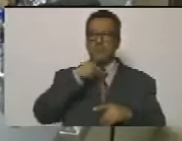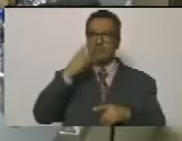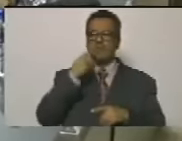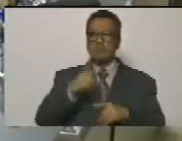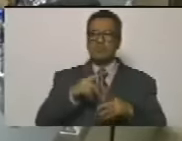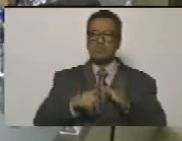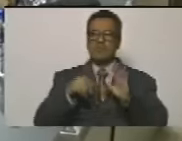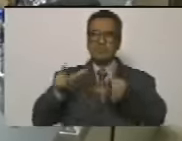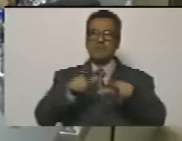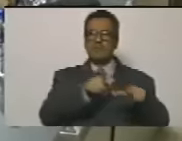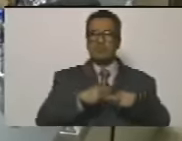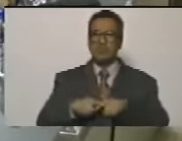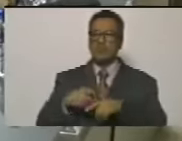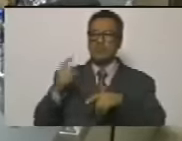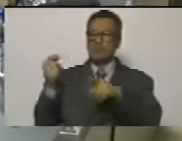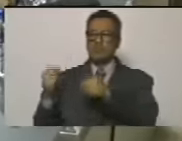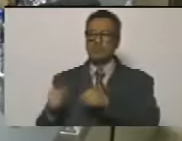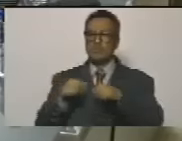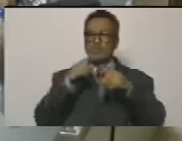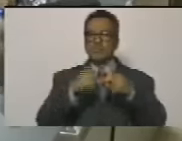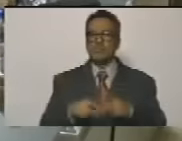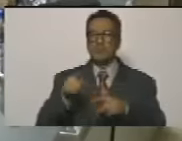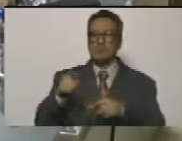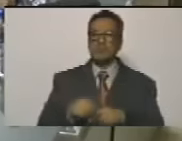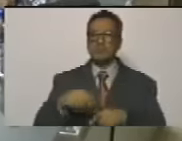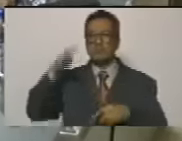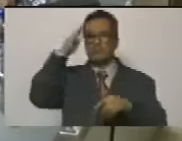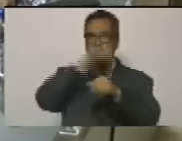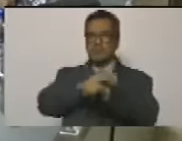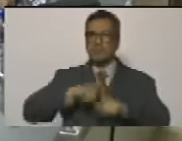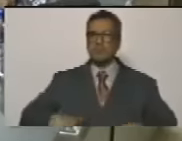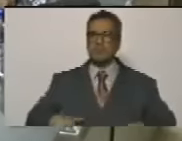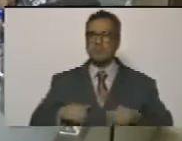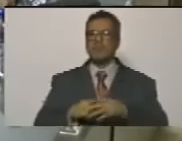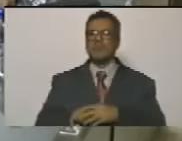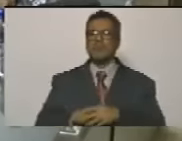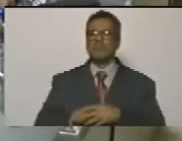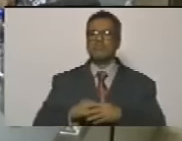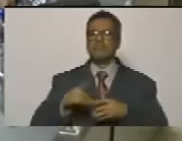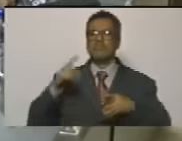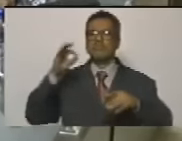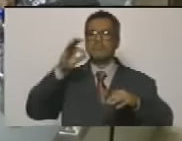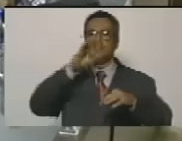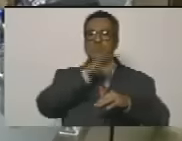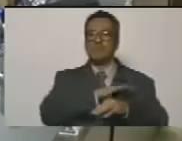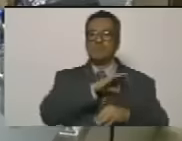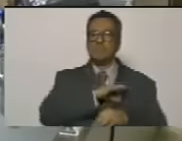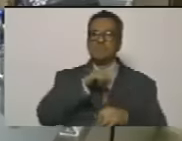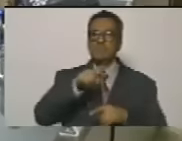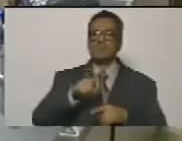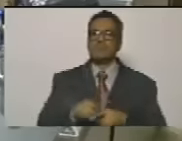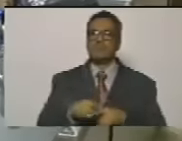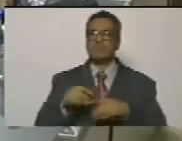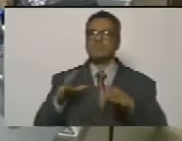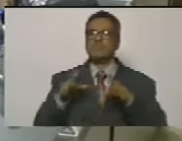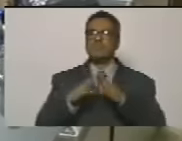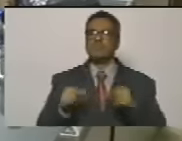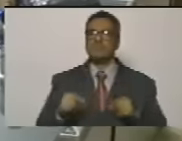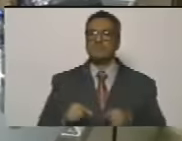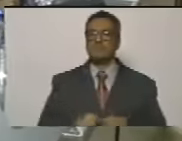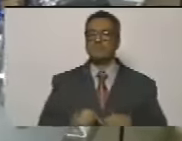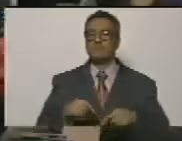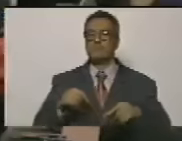ni en el plano de la economía ni en el plano militar el socialismo con todas sus